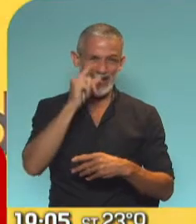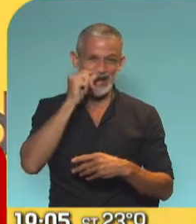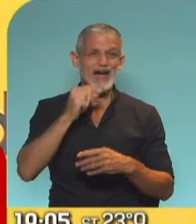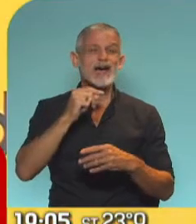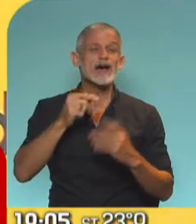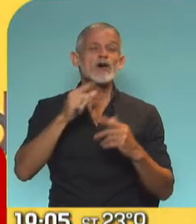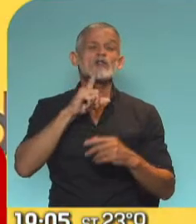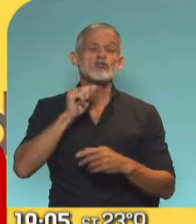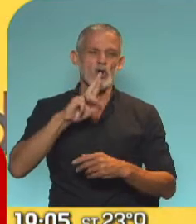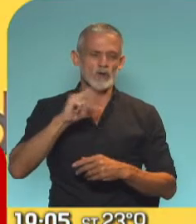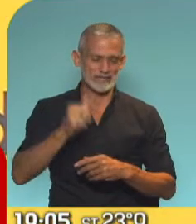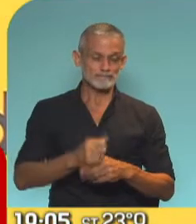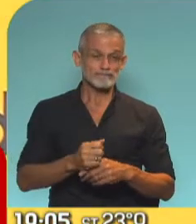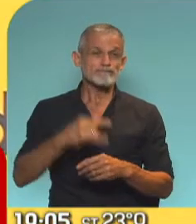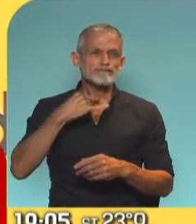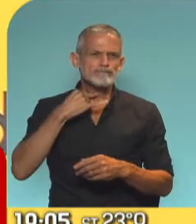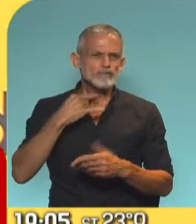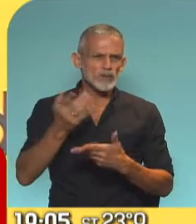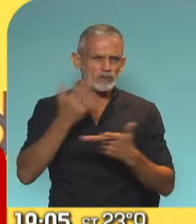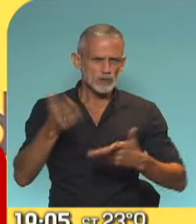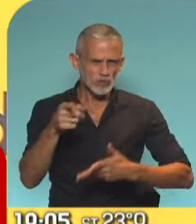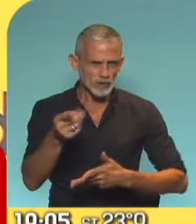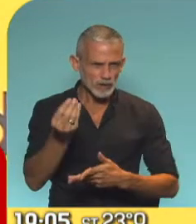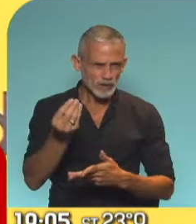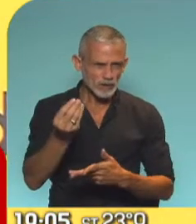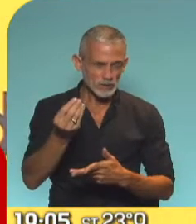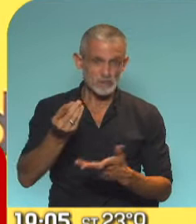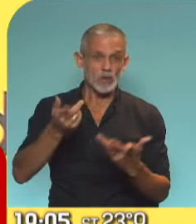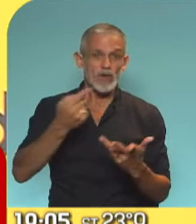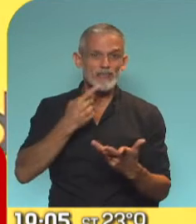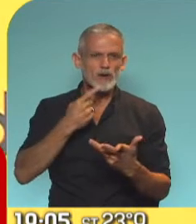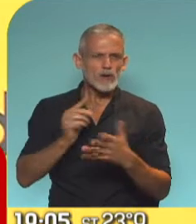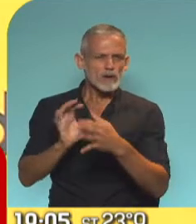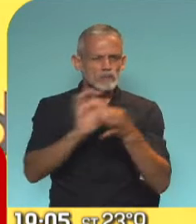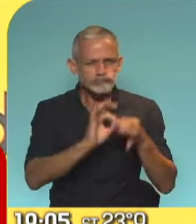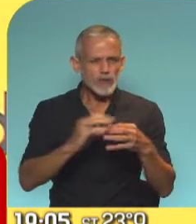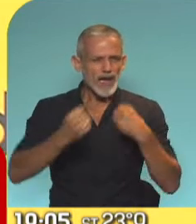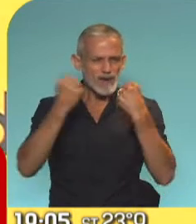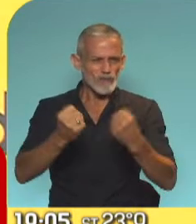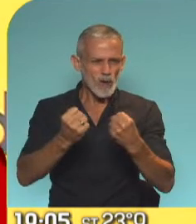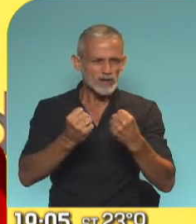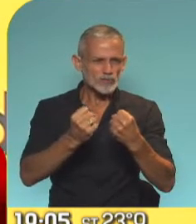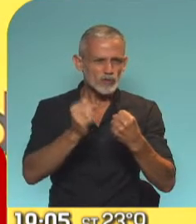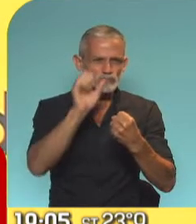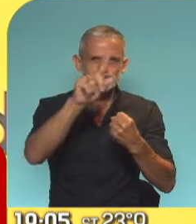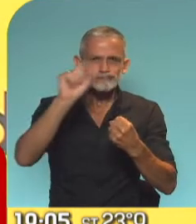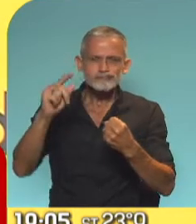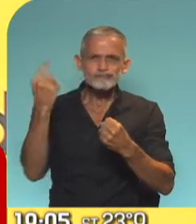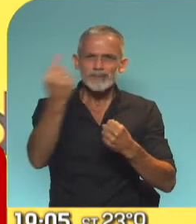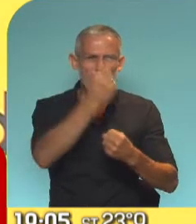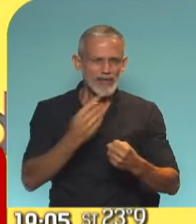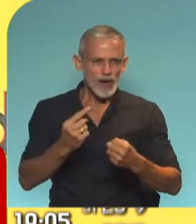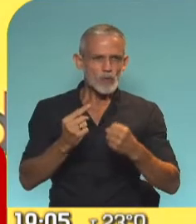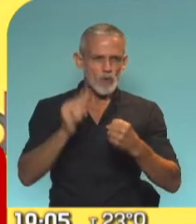Jujuy, para nosotros es fundamental aunar el esfuerzo con cada una de las jurisdicciones en el marco